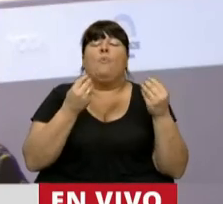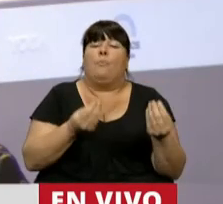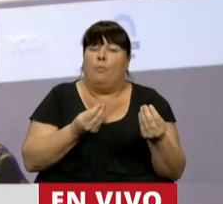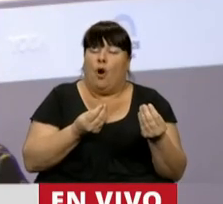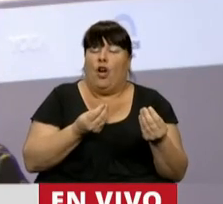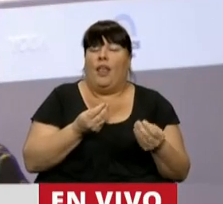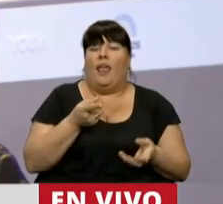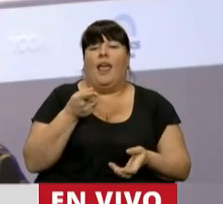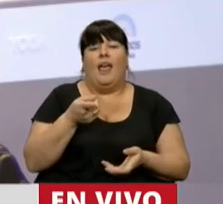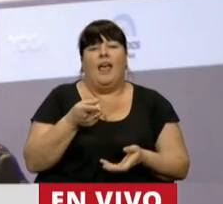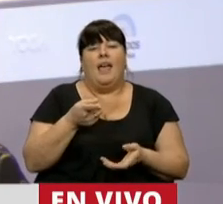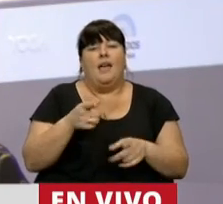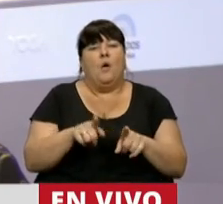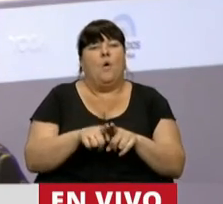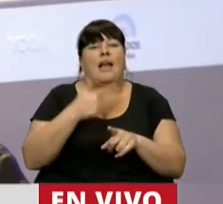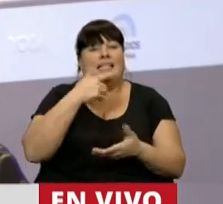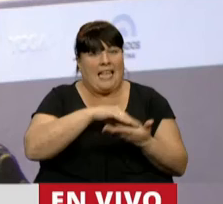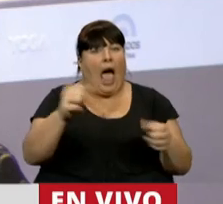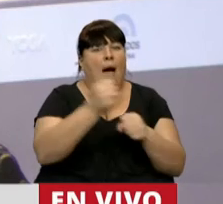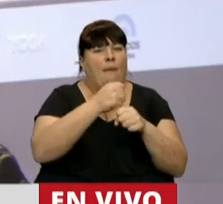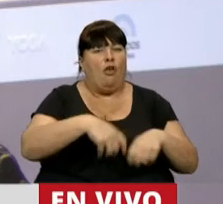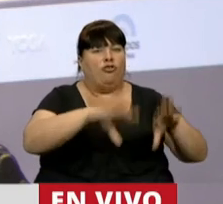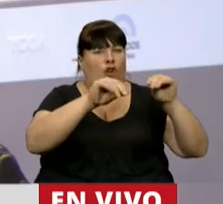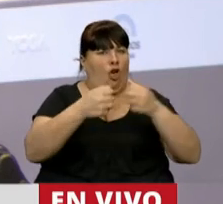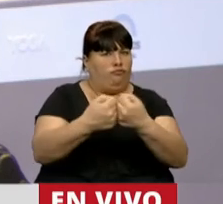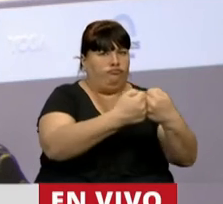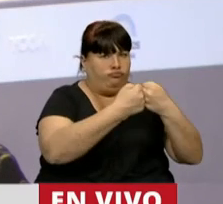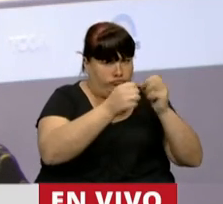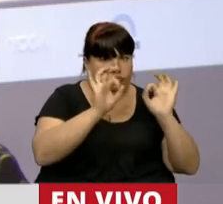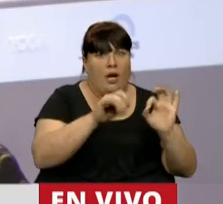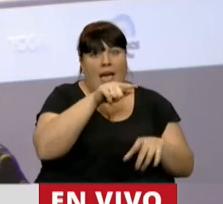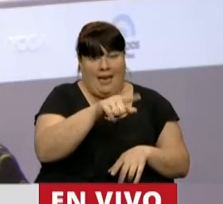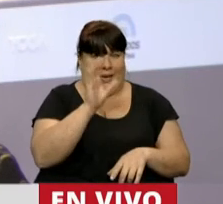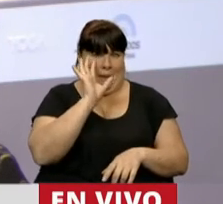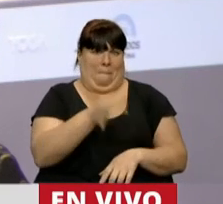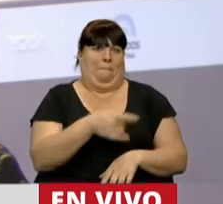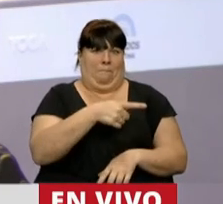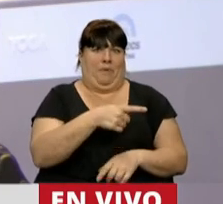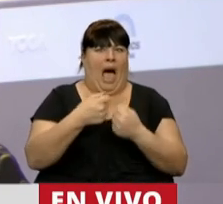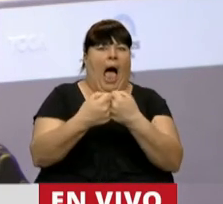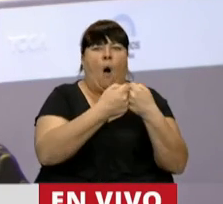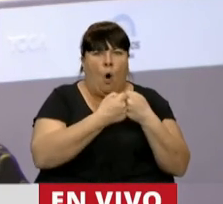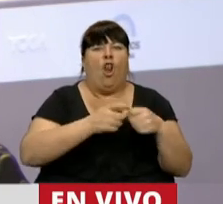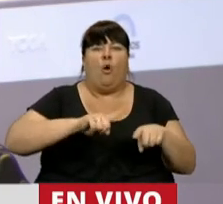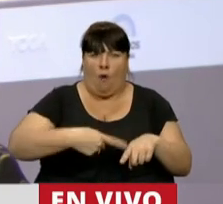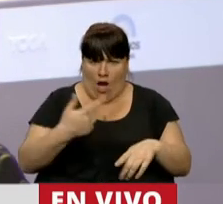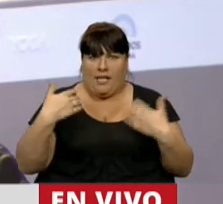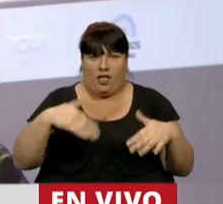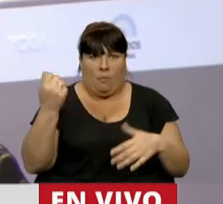el Senado lo aprobó por unanimidad, ¿verdad? Y esto refleja el grado de consenso político